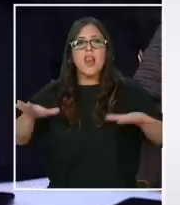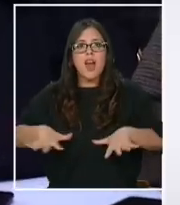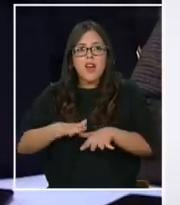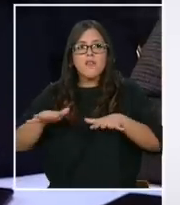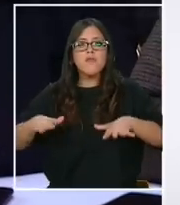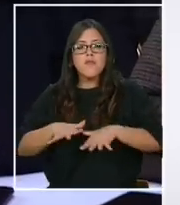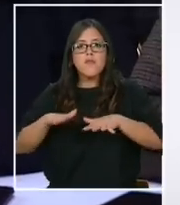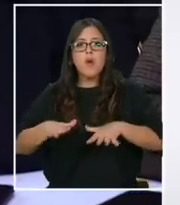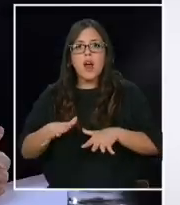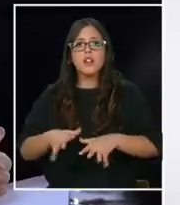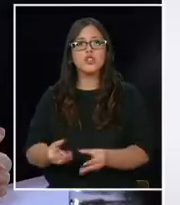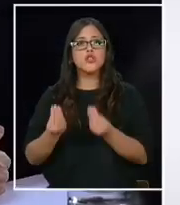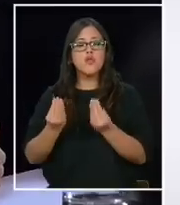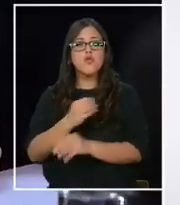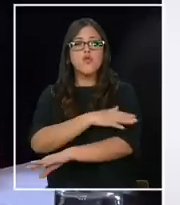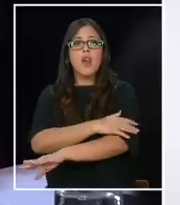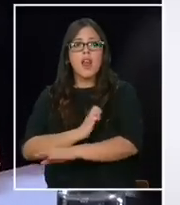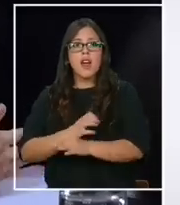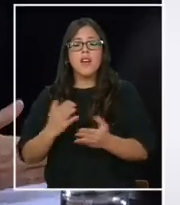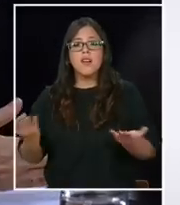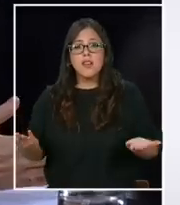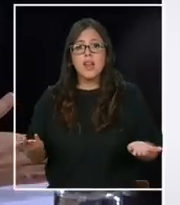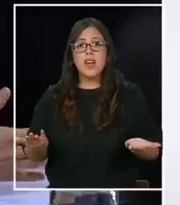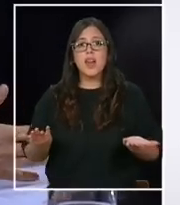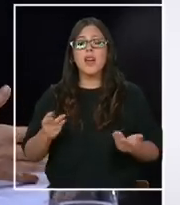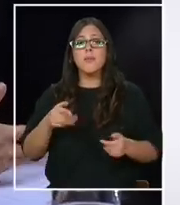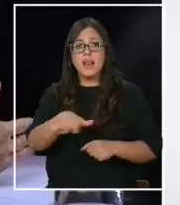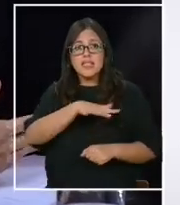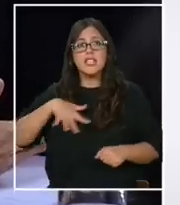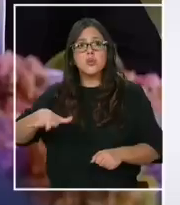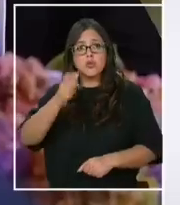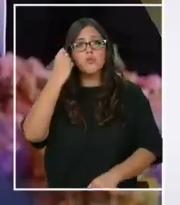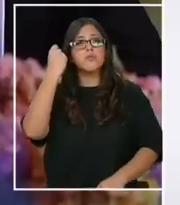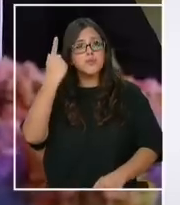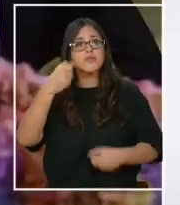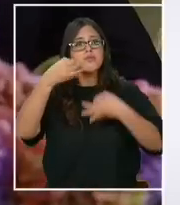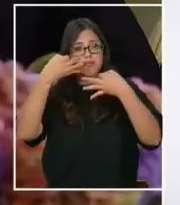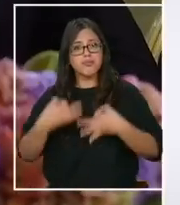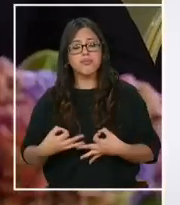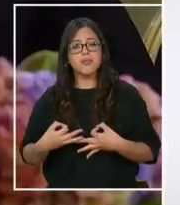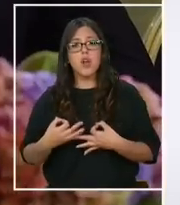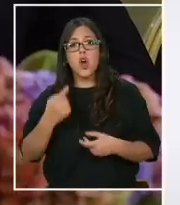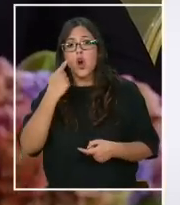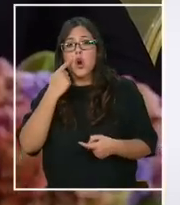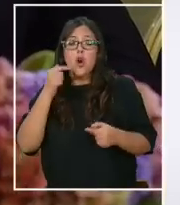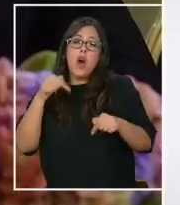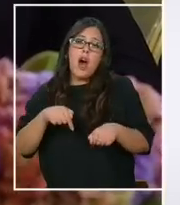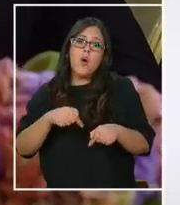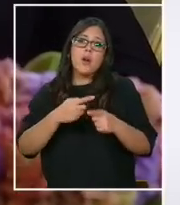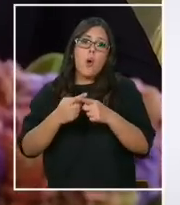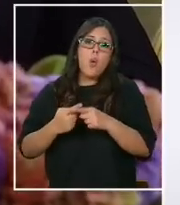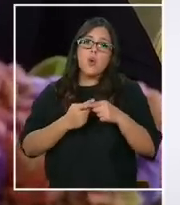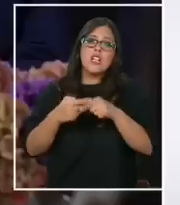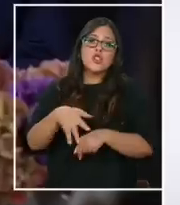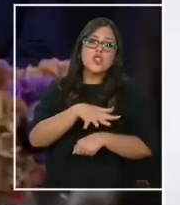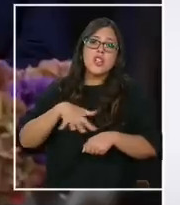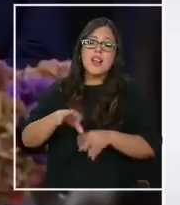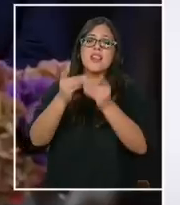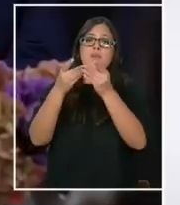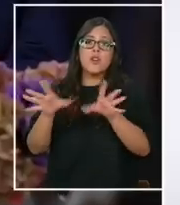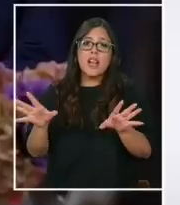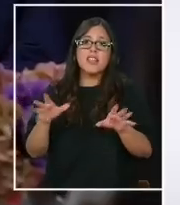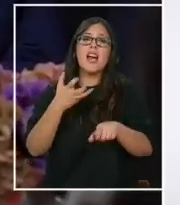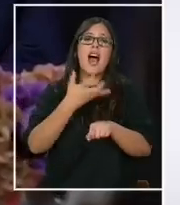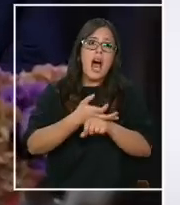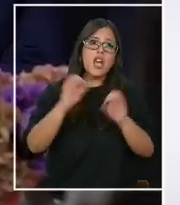esfuerzo de buena fe para generar condiciones para entendimientos sustantivos. Ahora, claro, una sociedad democrática siempre maticia y